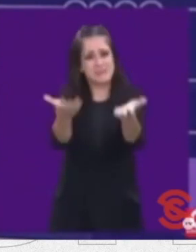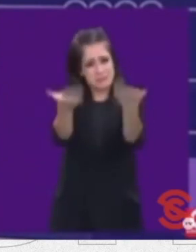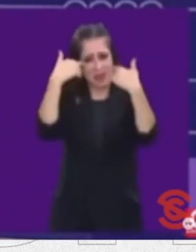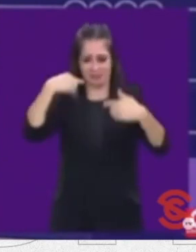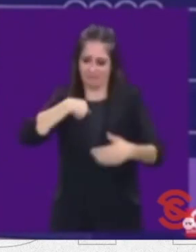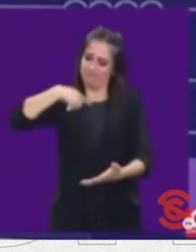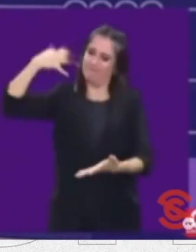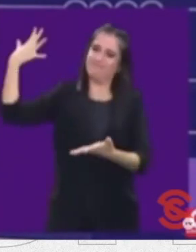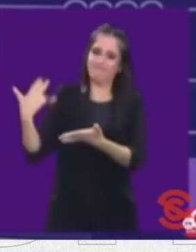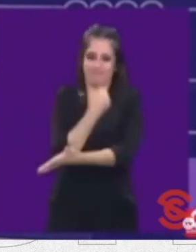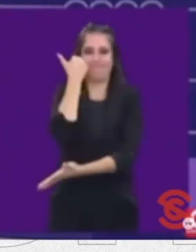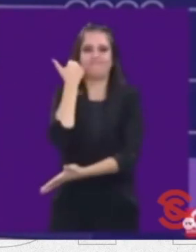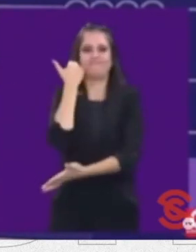ganar.